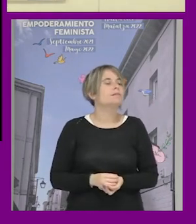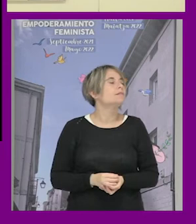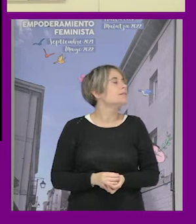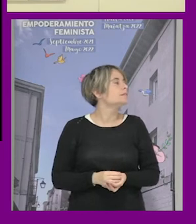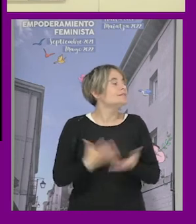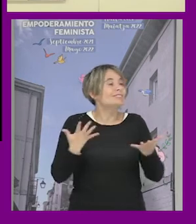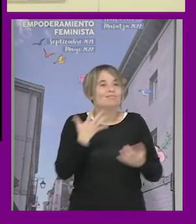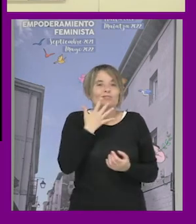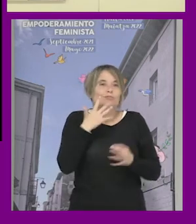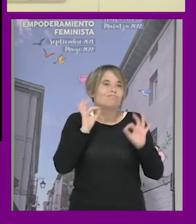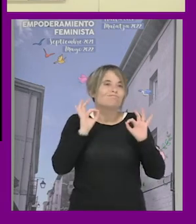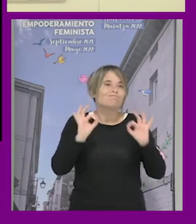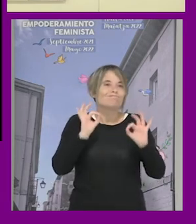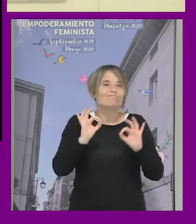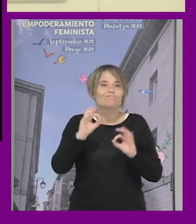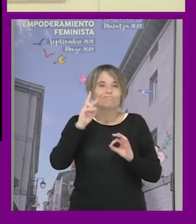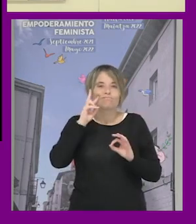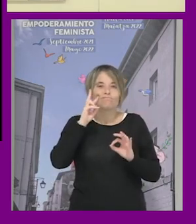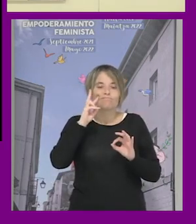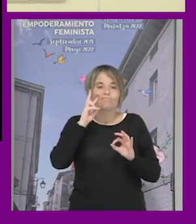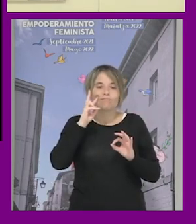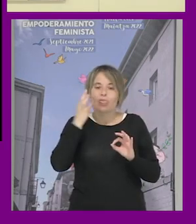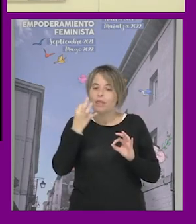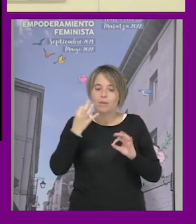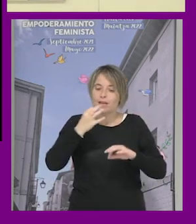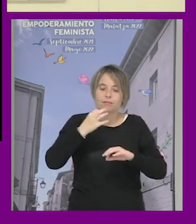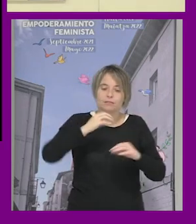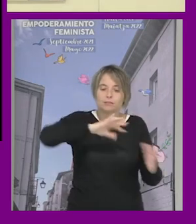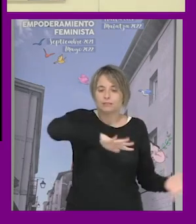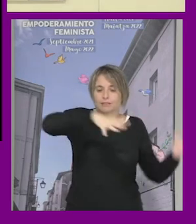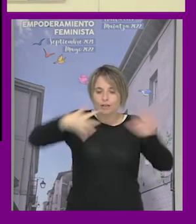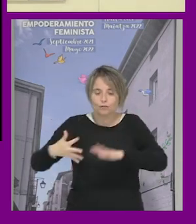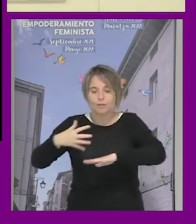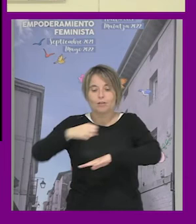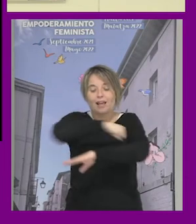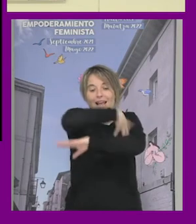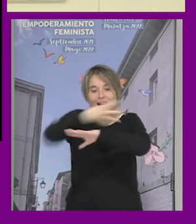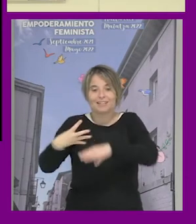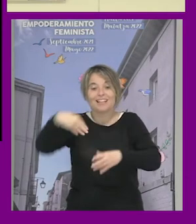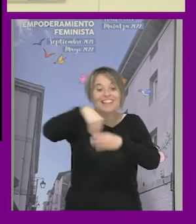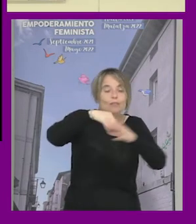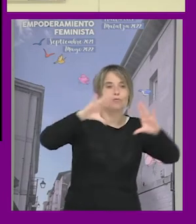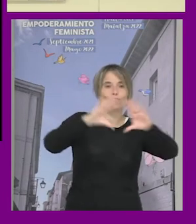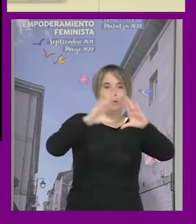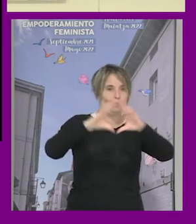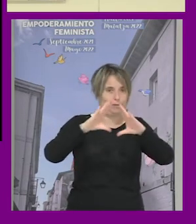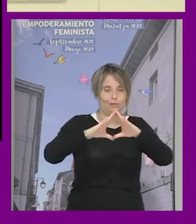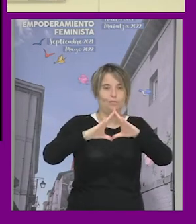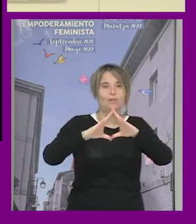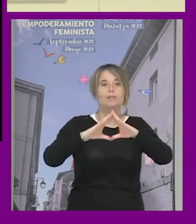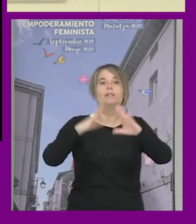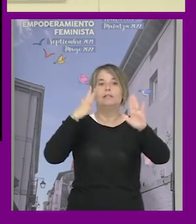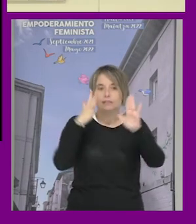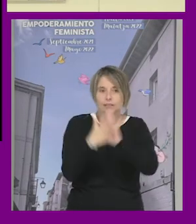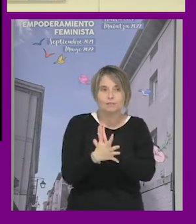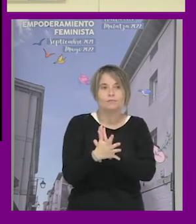no veo otra forma potente productiva transformadora de leerlo LGTBI que no sea el feminismo y eso implica entonces